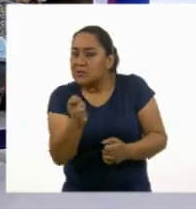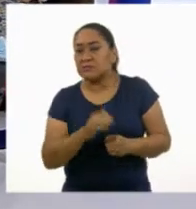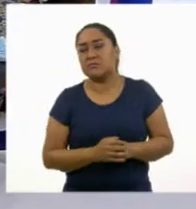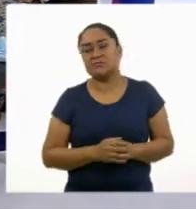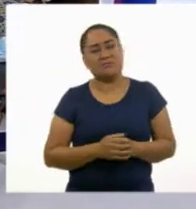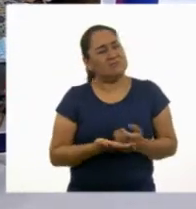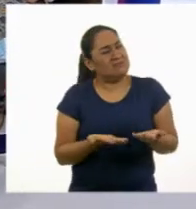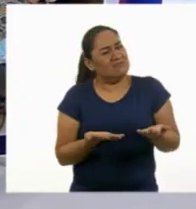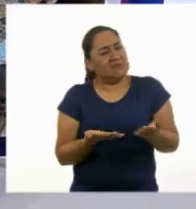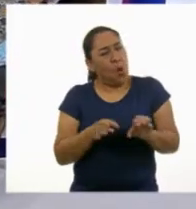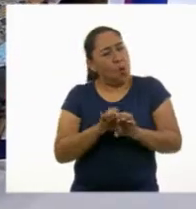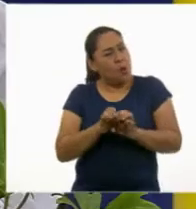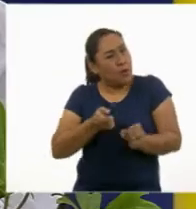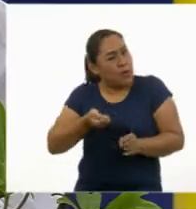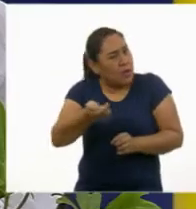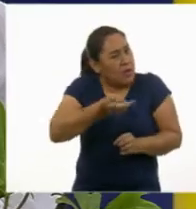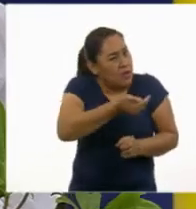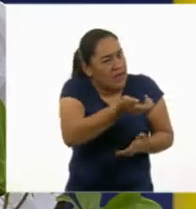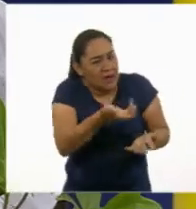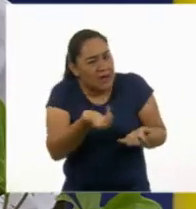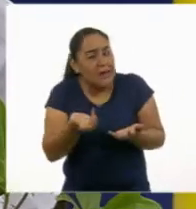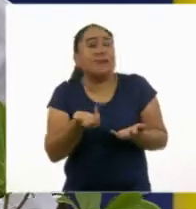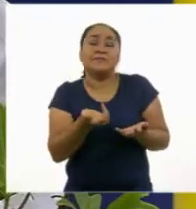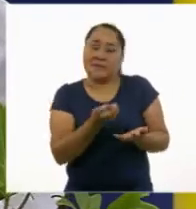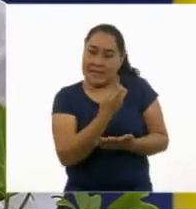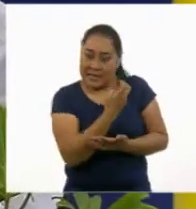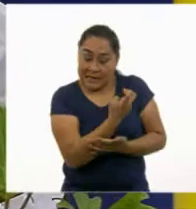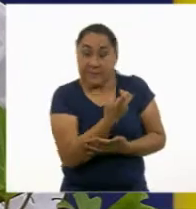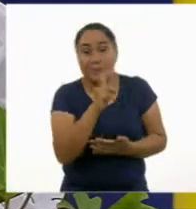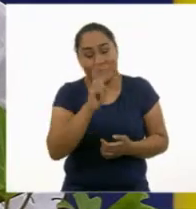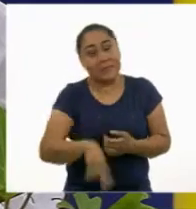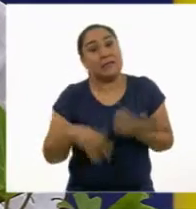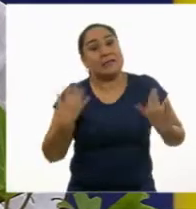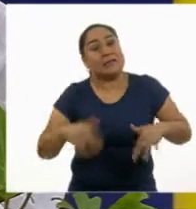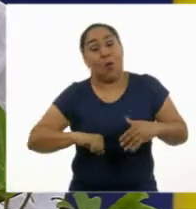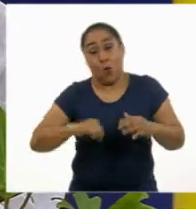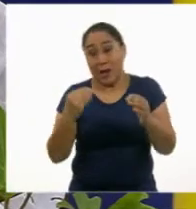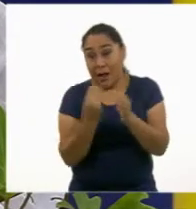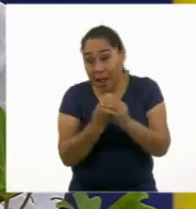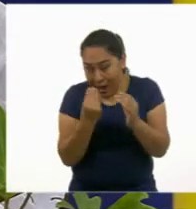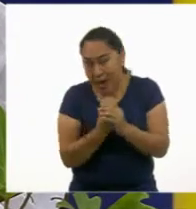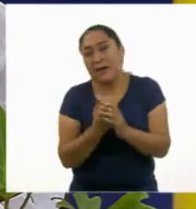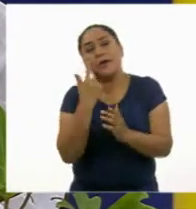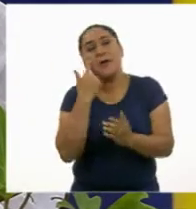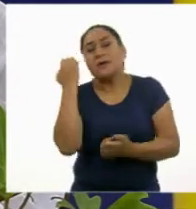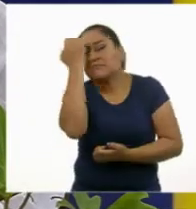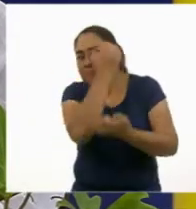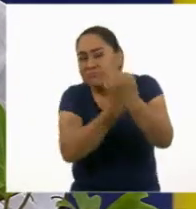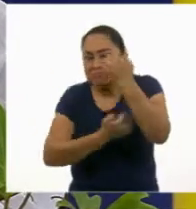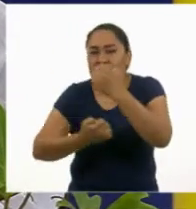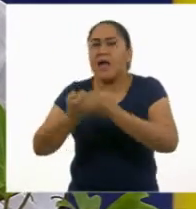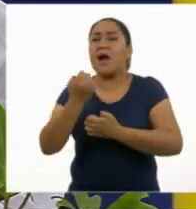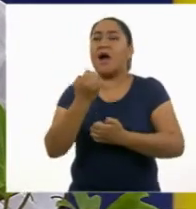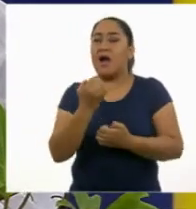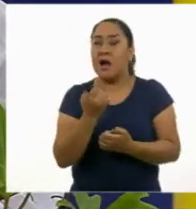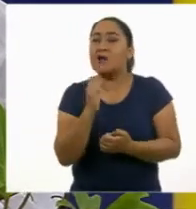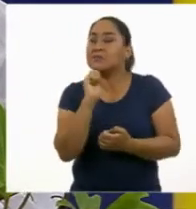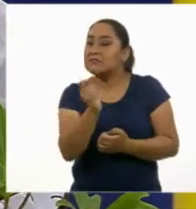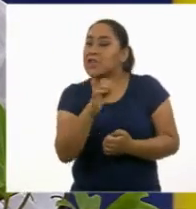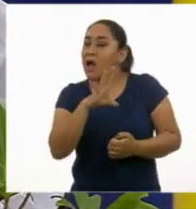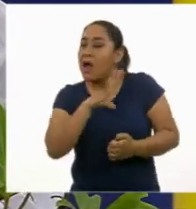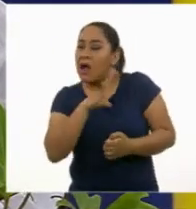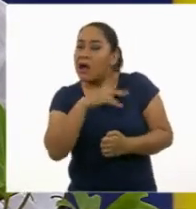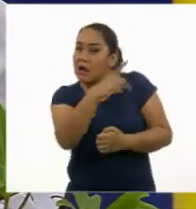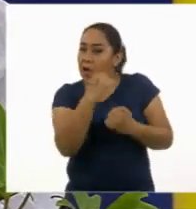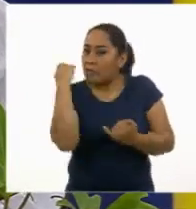Así es. Bueno, por fortuna, en la clase de hoy vamos a analizar la existencia de estereotipos